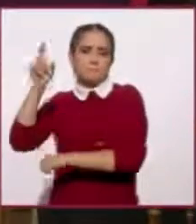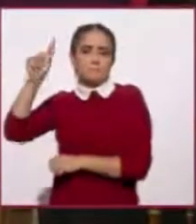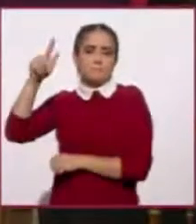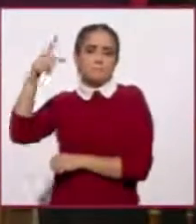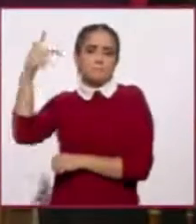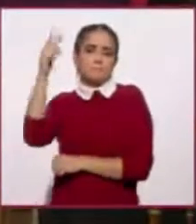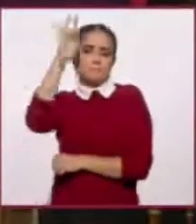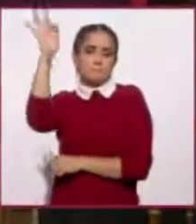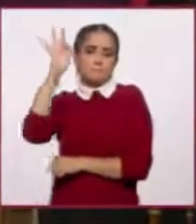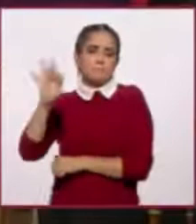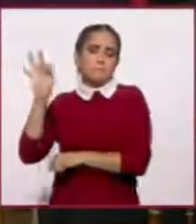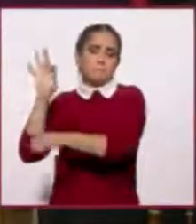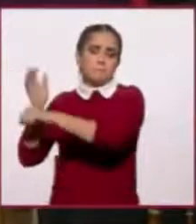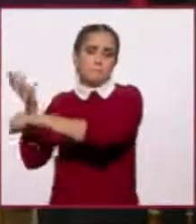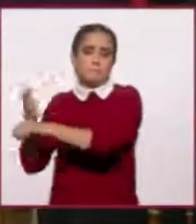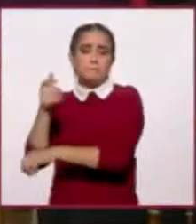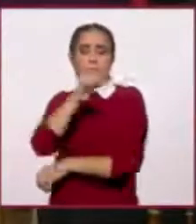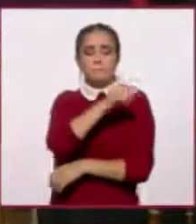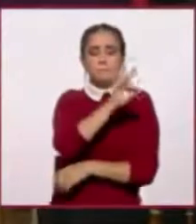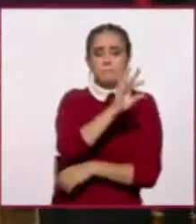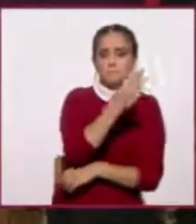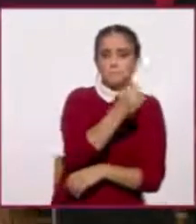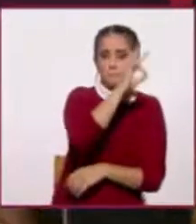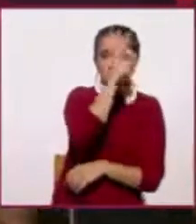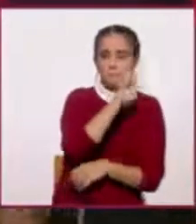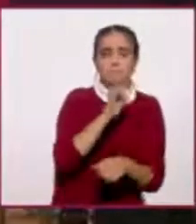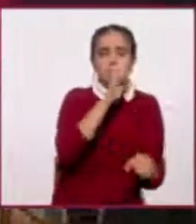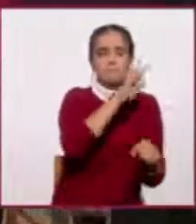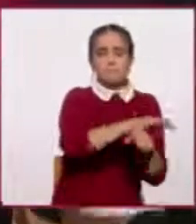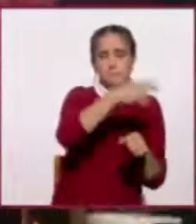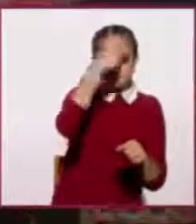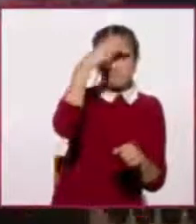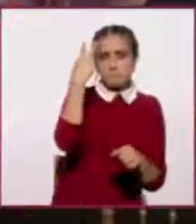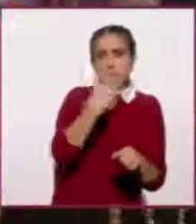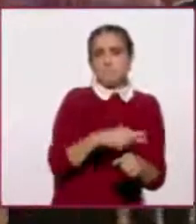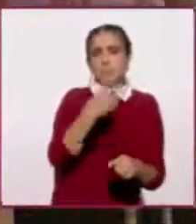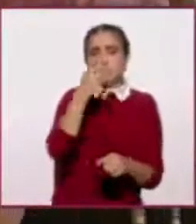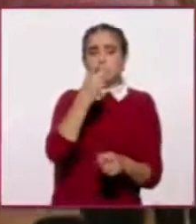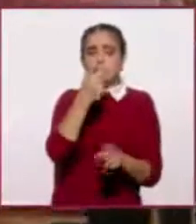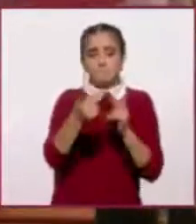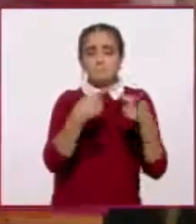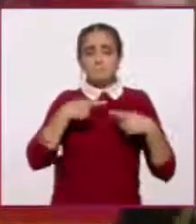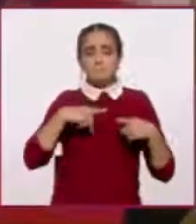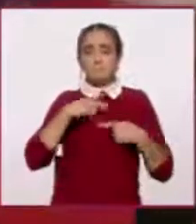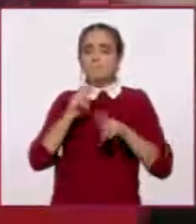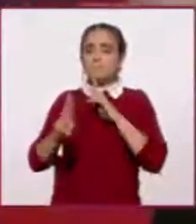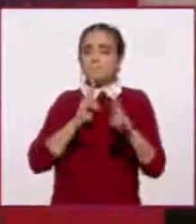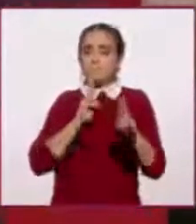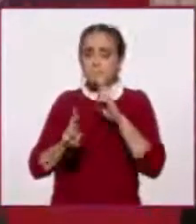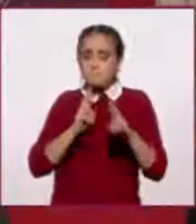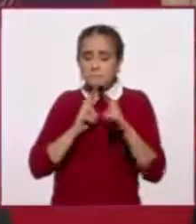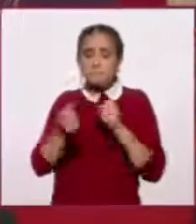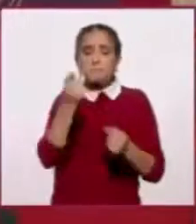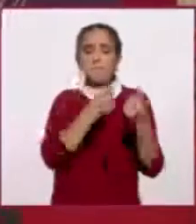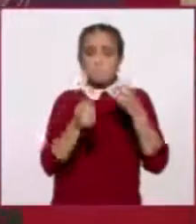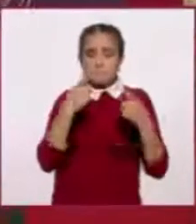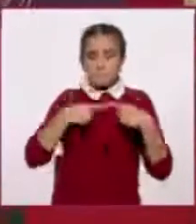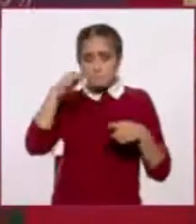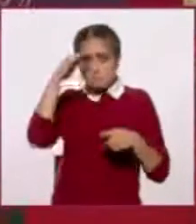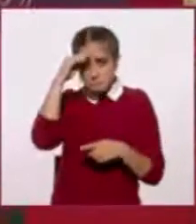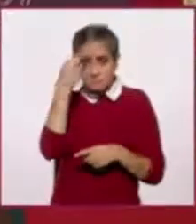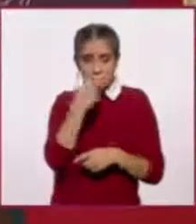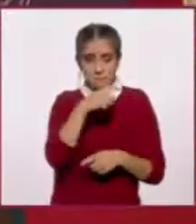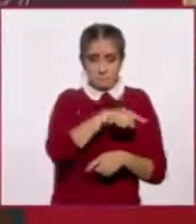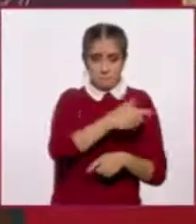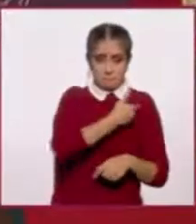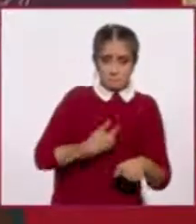78%, contra 49% a México. Y la idea de que nos iba a perjudicar, antes de la visita, estaba